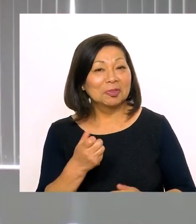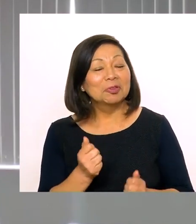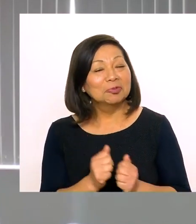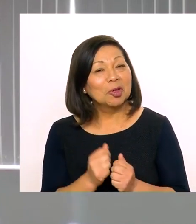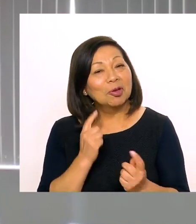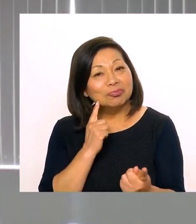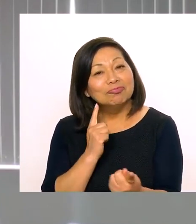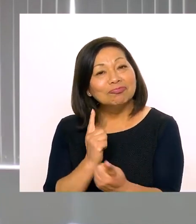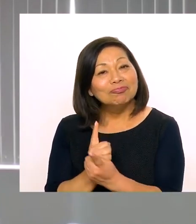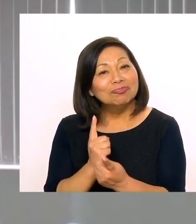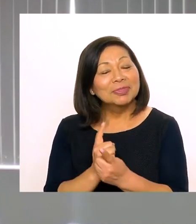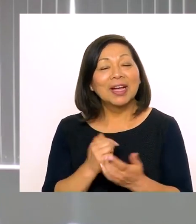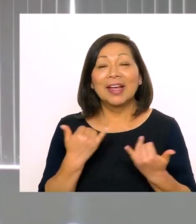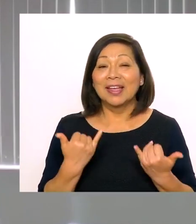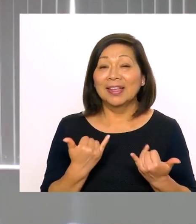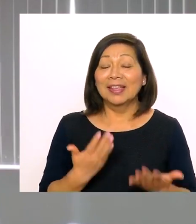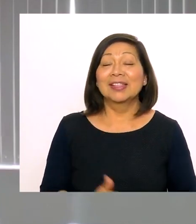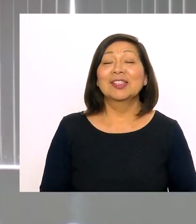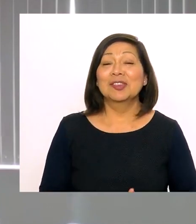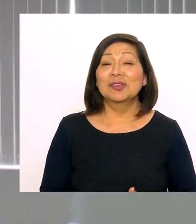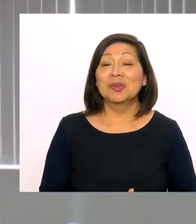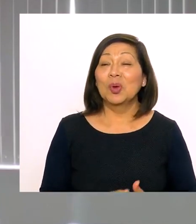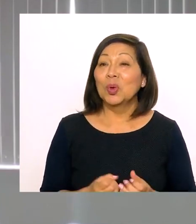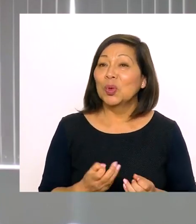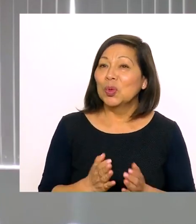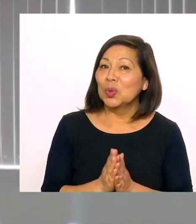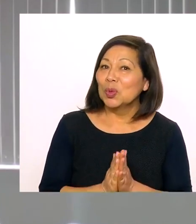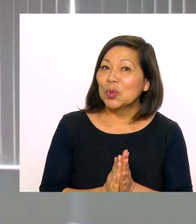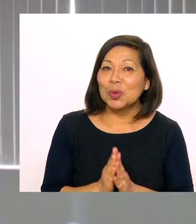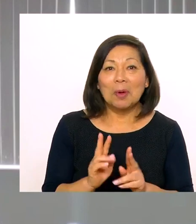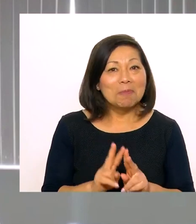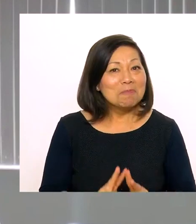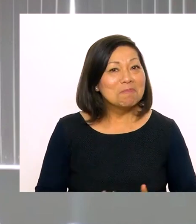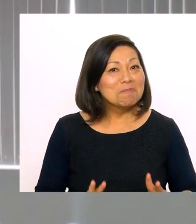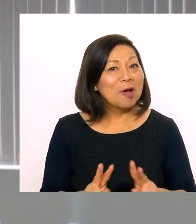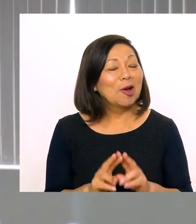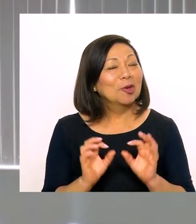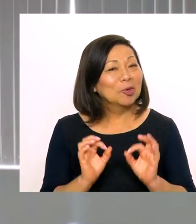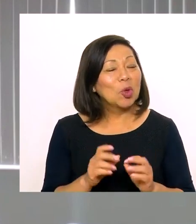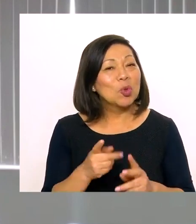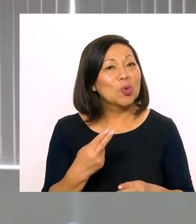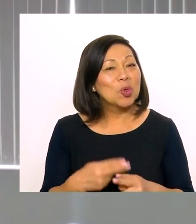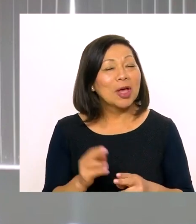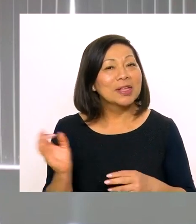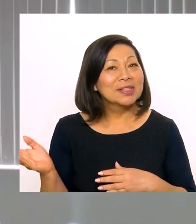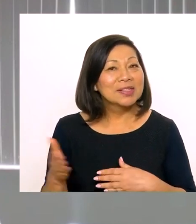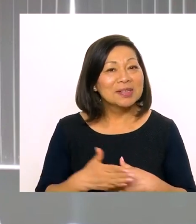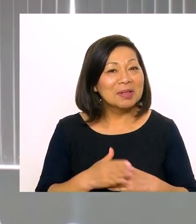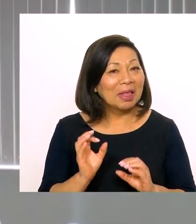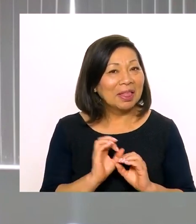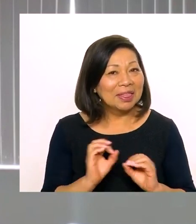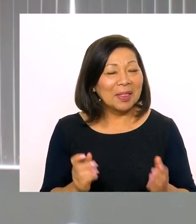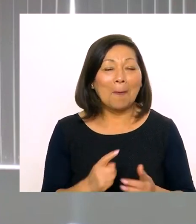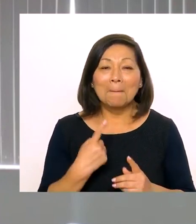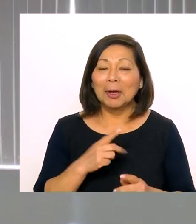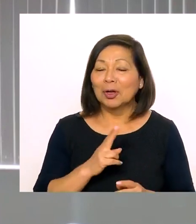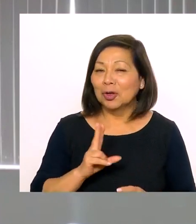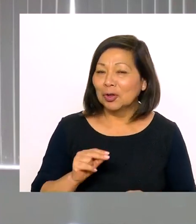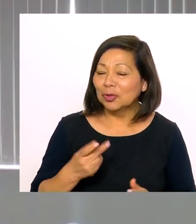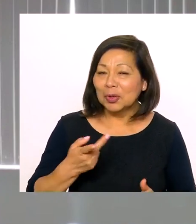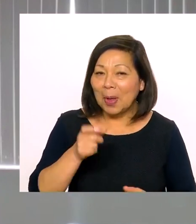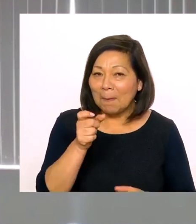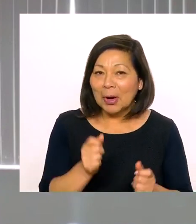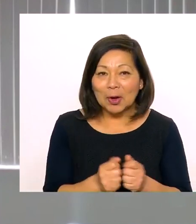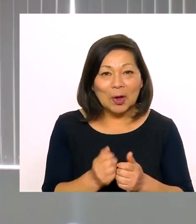nuevamente, reencontrarlo. sobre todo en este programa que valoramos mucho. Porque su mismo nombre, Sin Barreras, creo que es un alcance para no